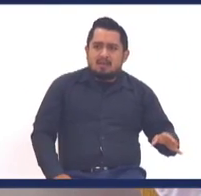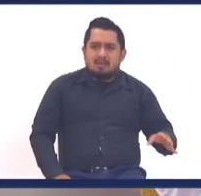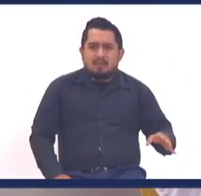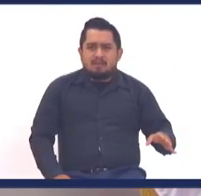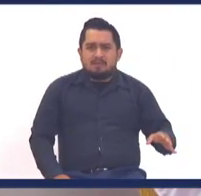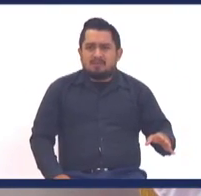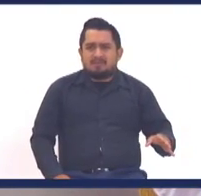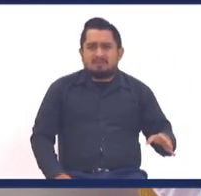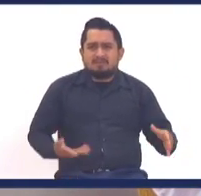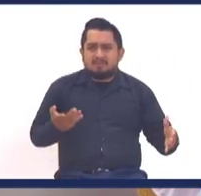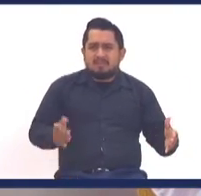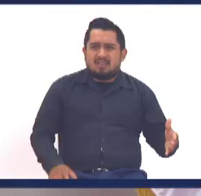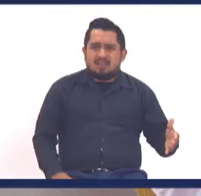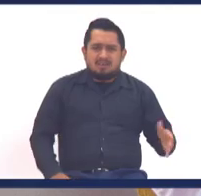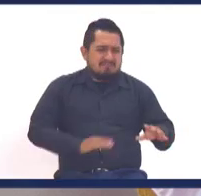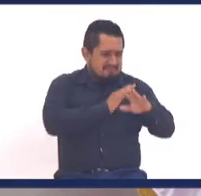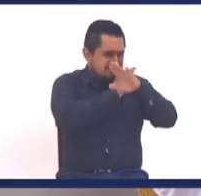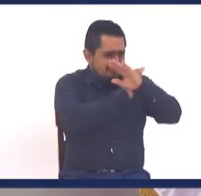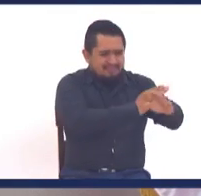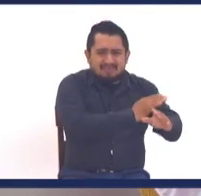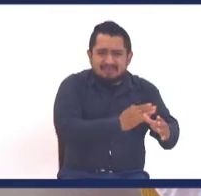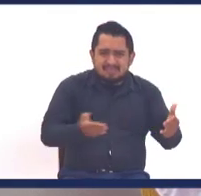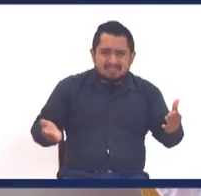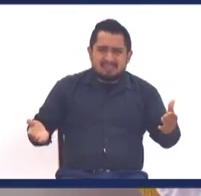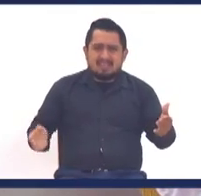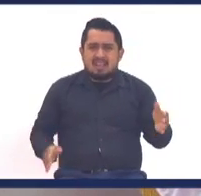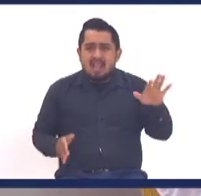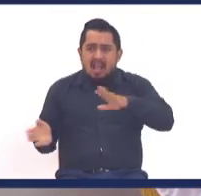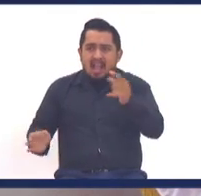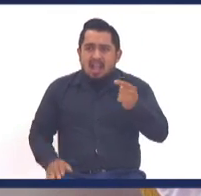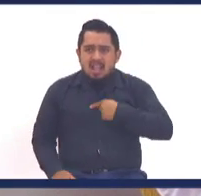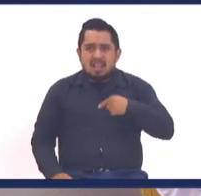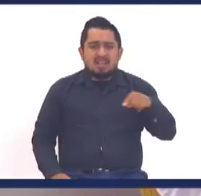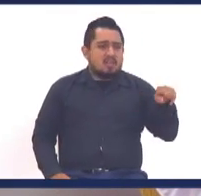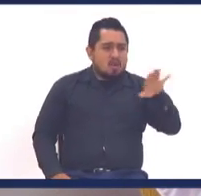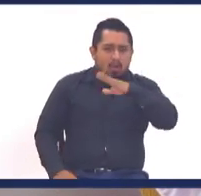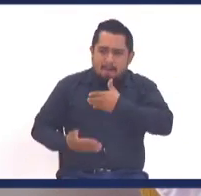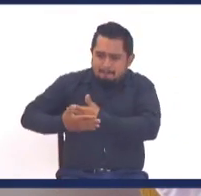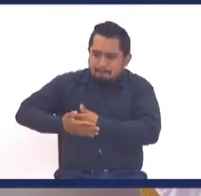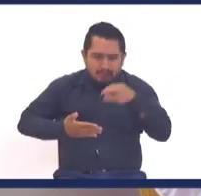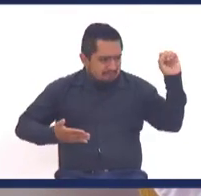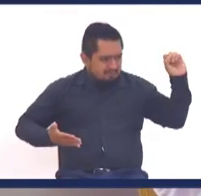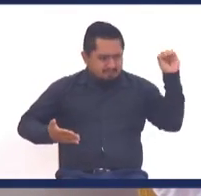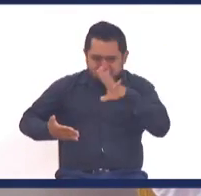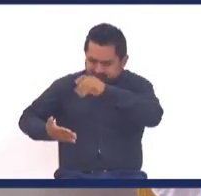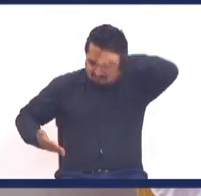de muerte no son todas con armas de fuego. Muchas veces maldices a tus propios hijos.